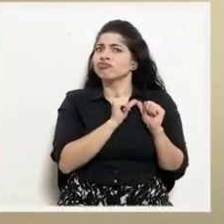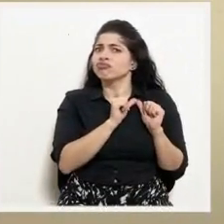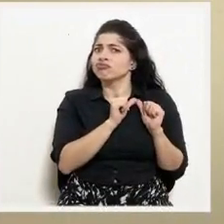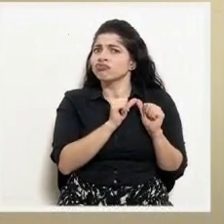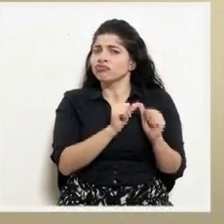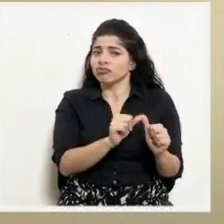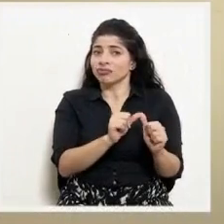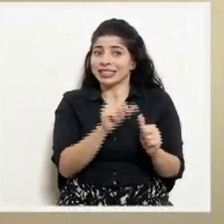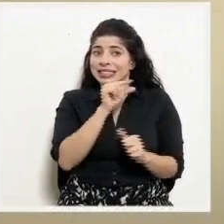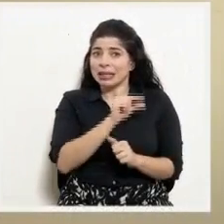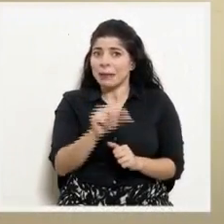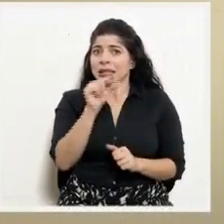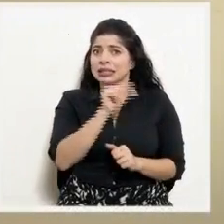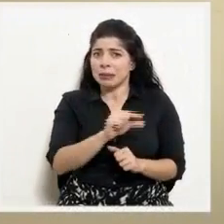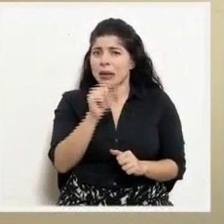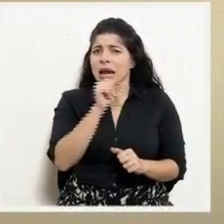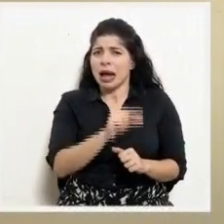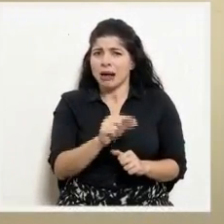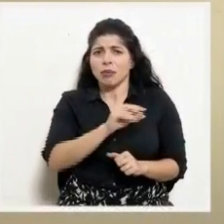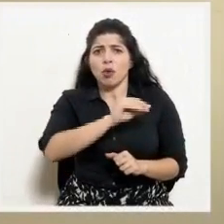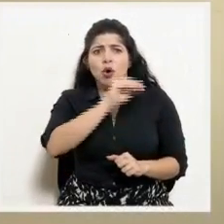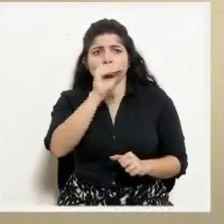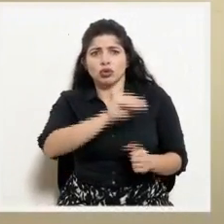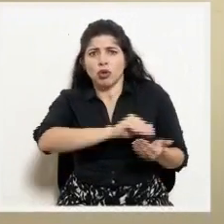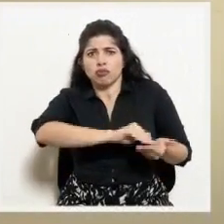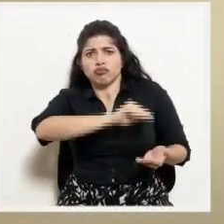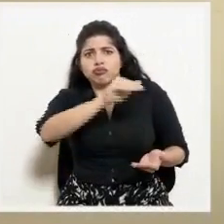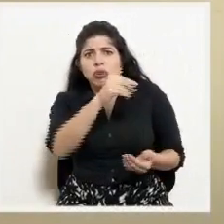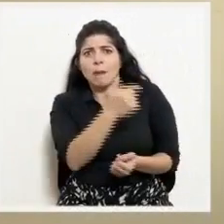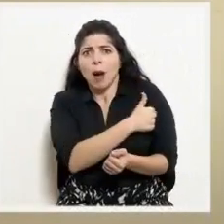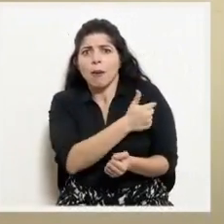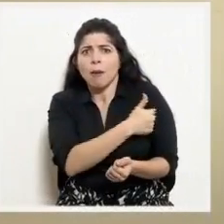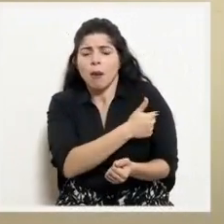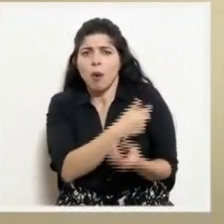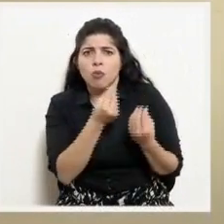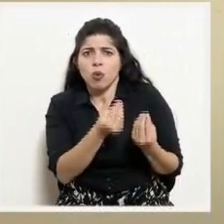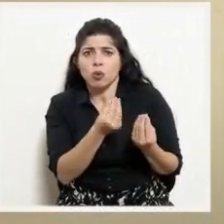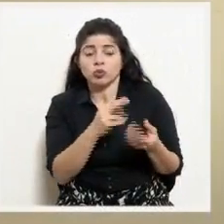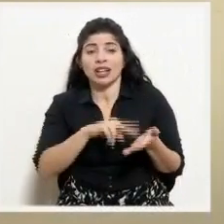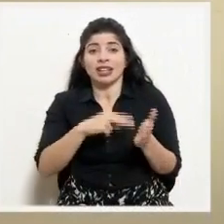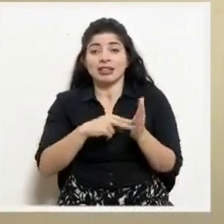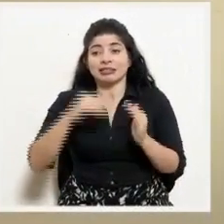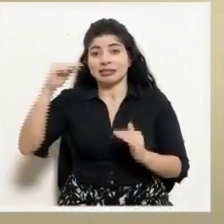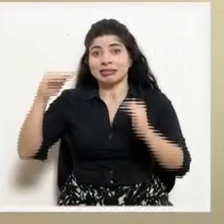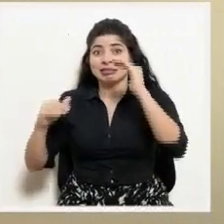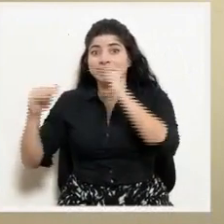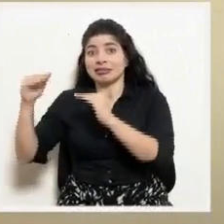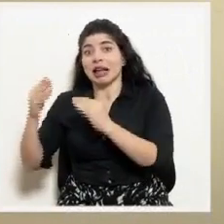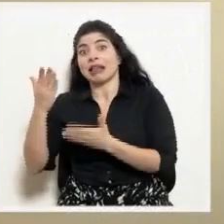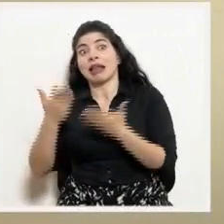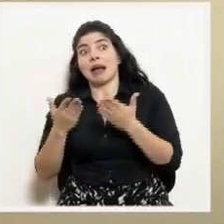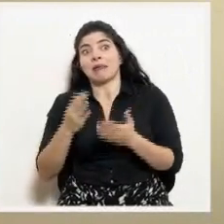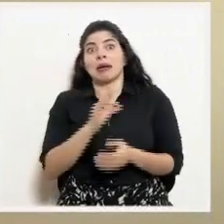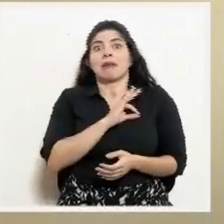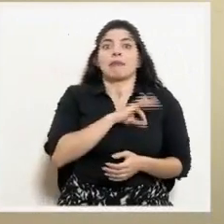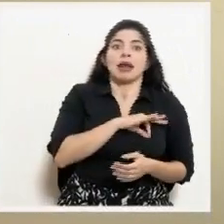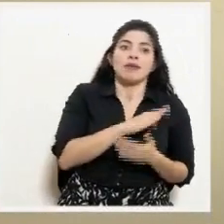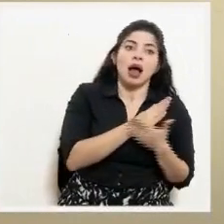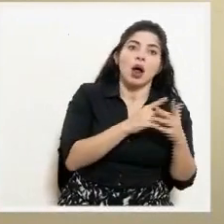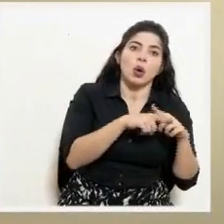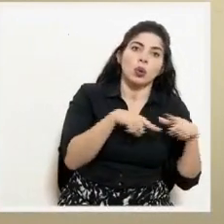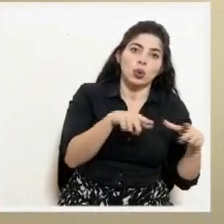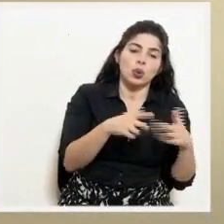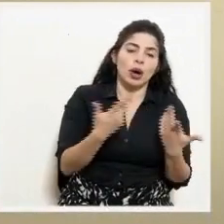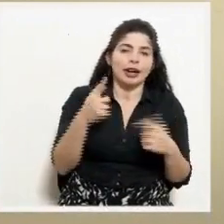ha venido a lo largo de las semanas teniendo unos porcentajes muy altos de vacunación. Así que las desigualdades a veces pueden ser a favor de ciertas regiones.